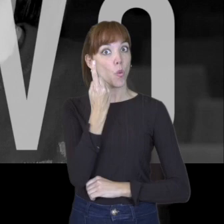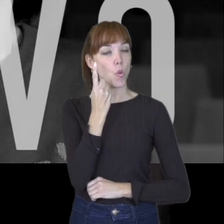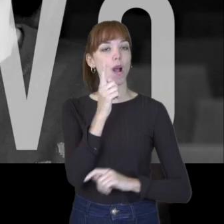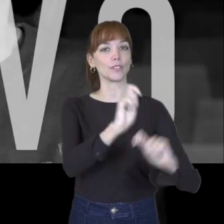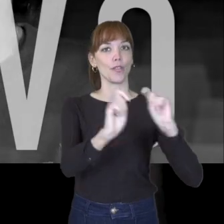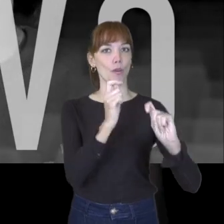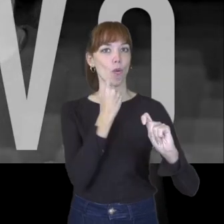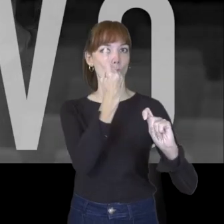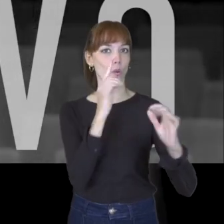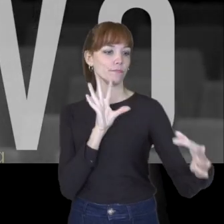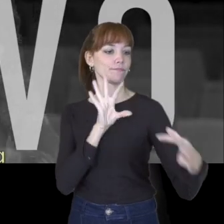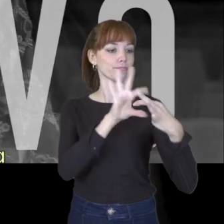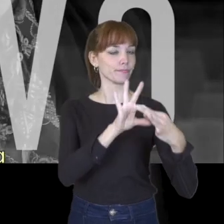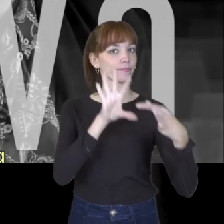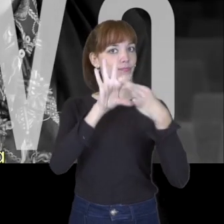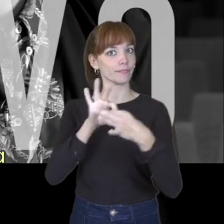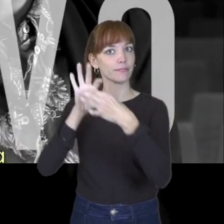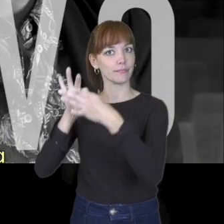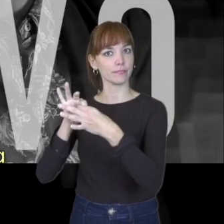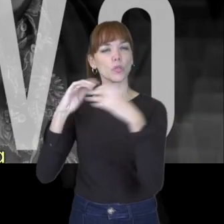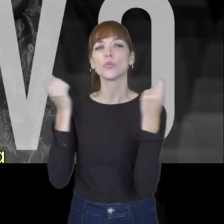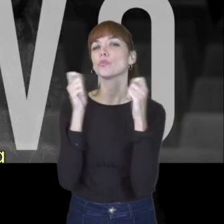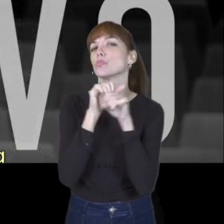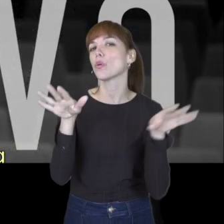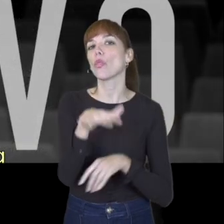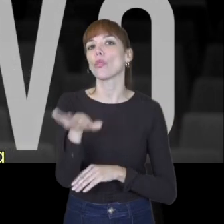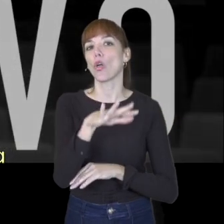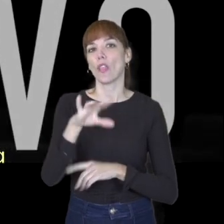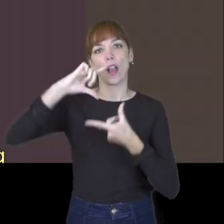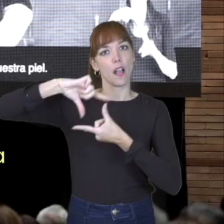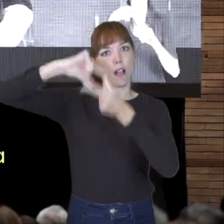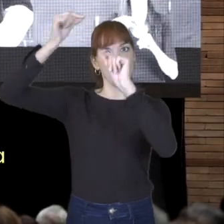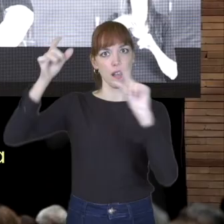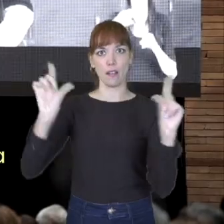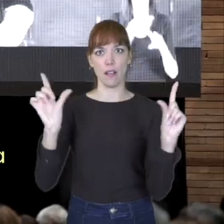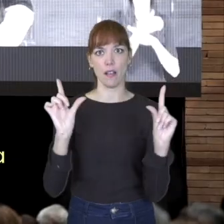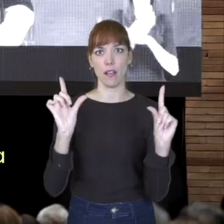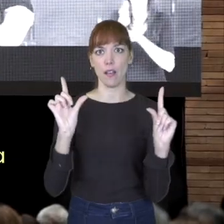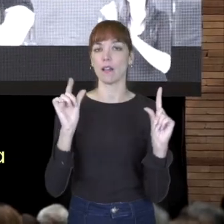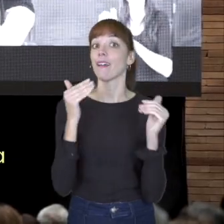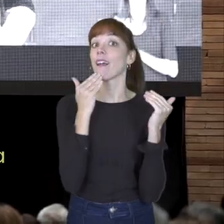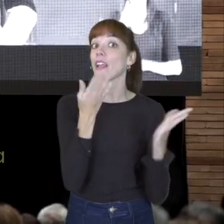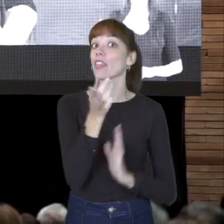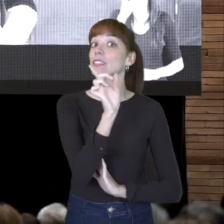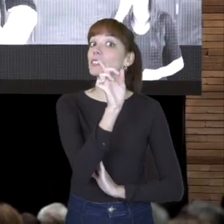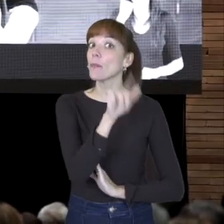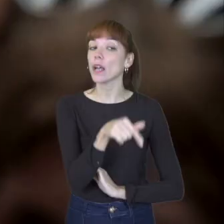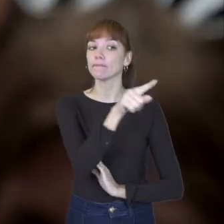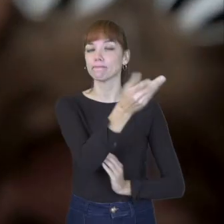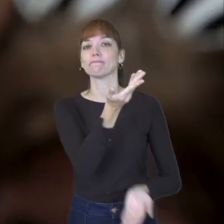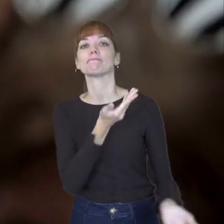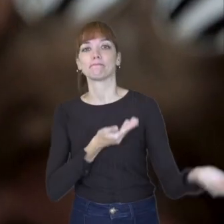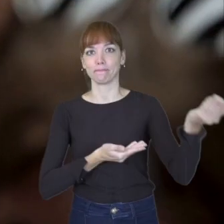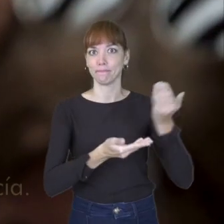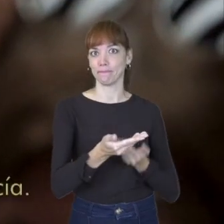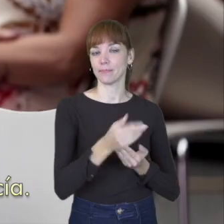asociación. Se va a difundir en Canal Extremadura con unos spots publicitarios, gracias también a